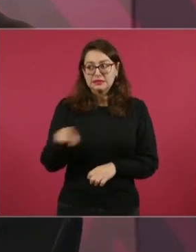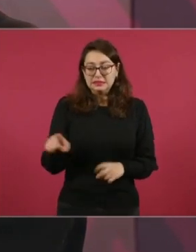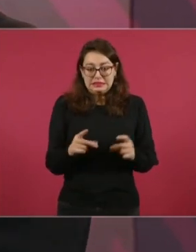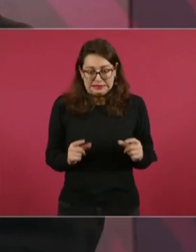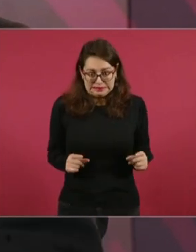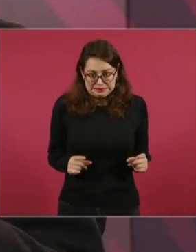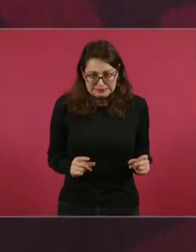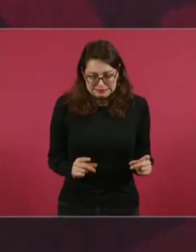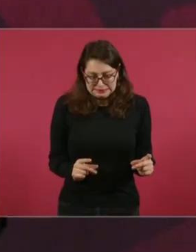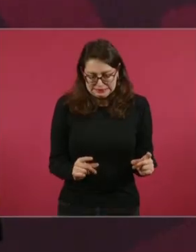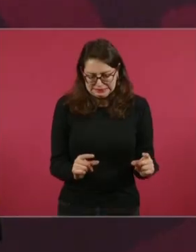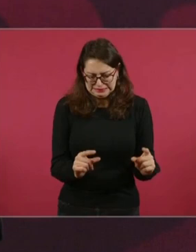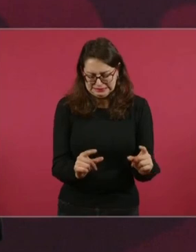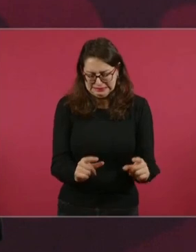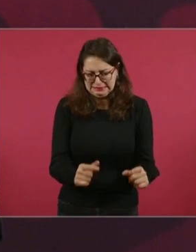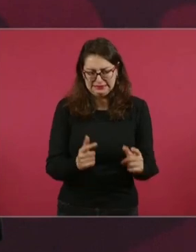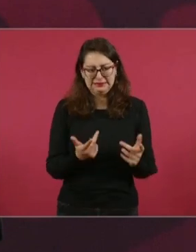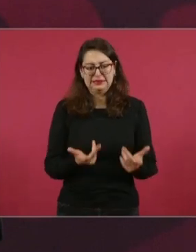íbamos a dar marcha atrás.